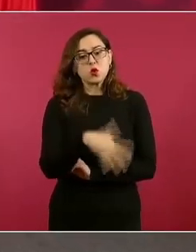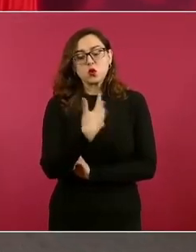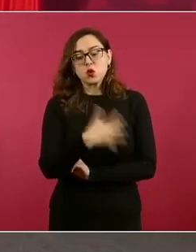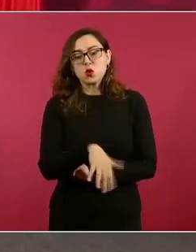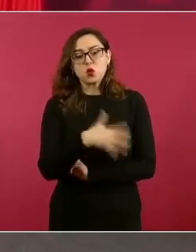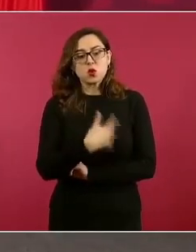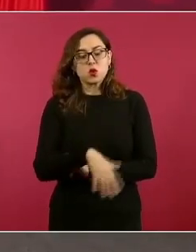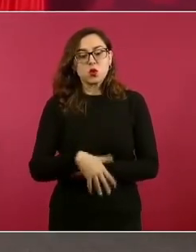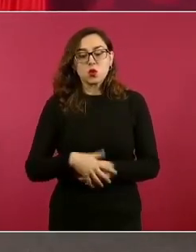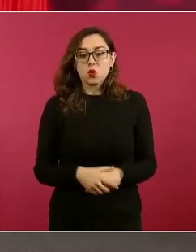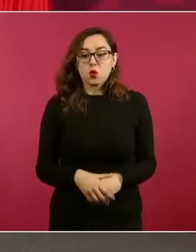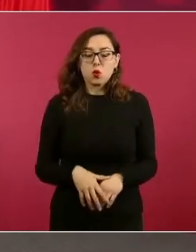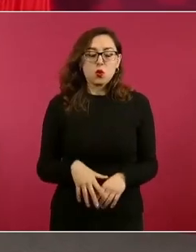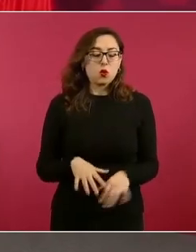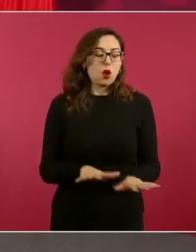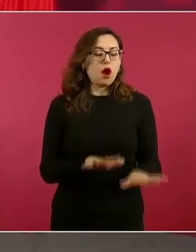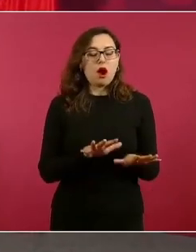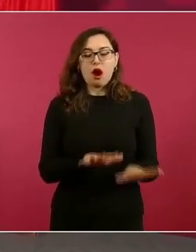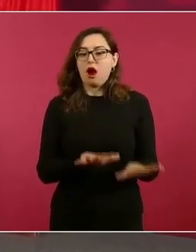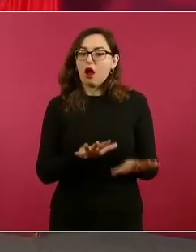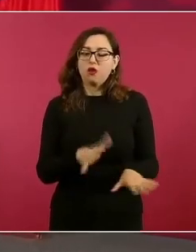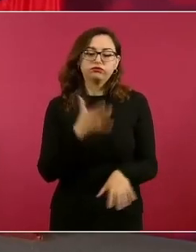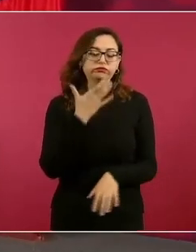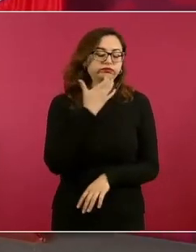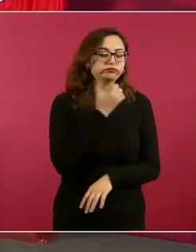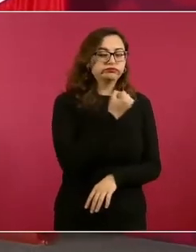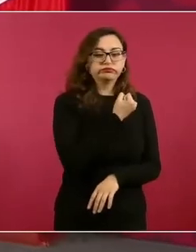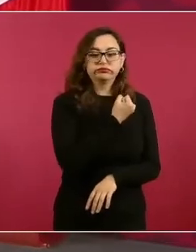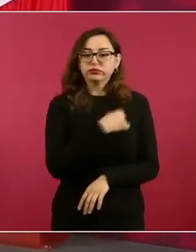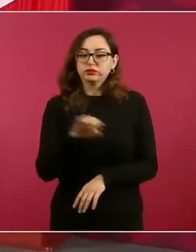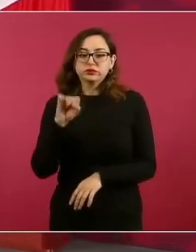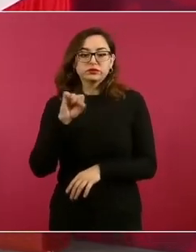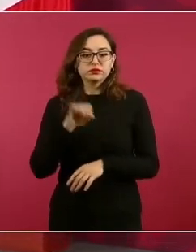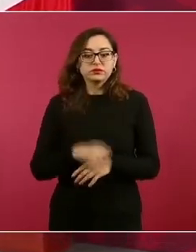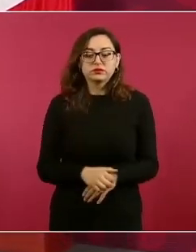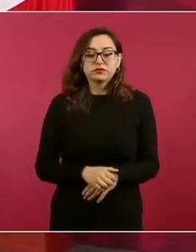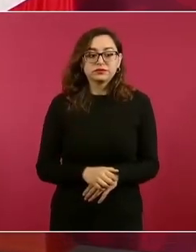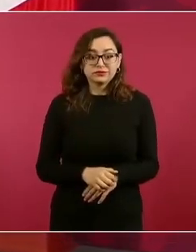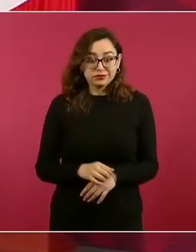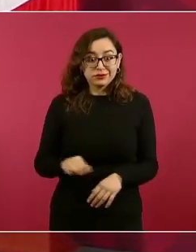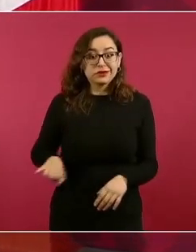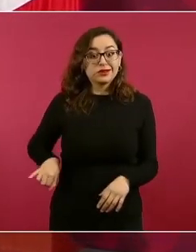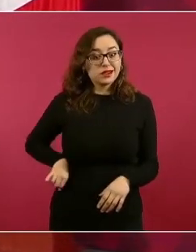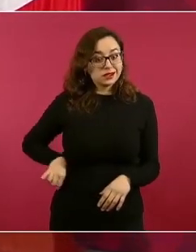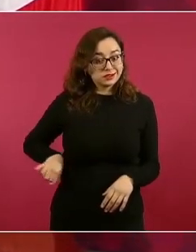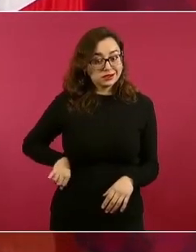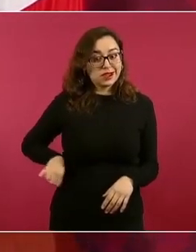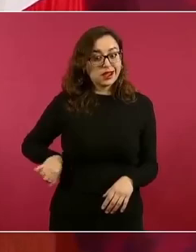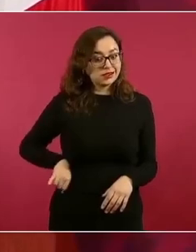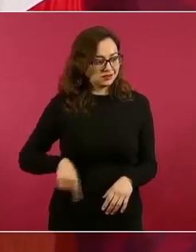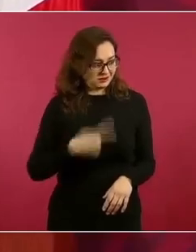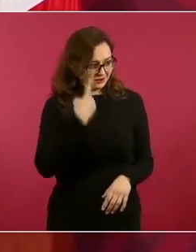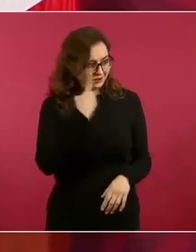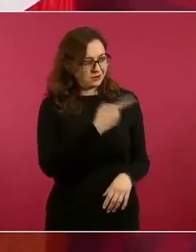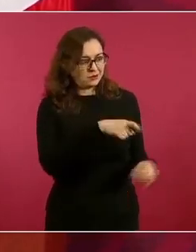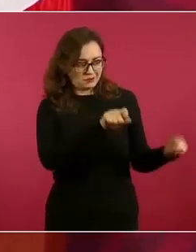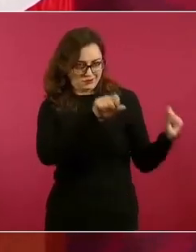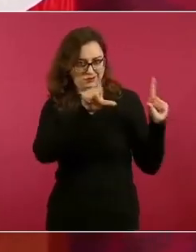es interesantísimo lo que escribe. Estamos hablando